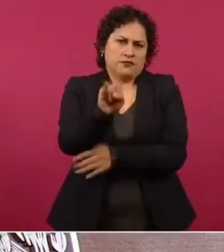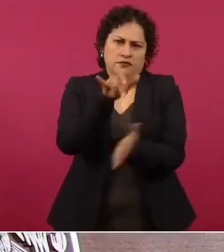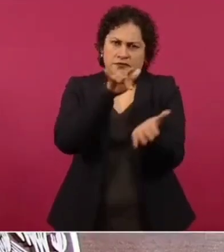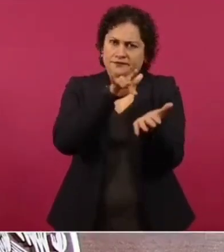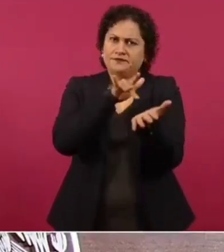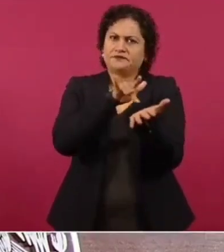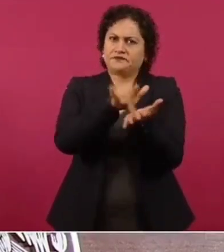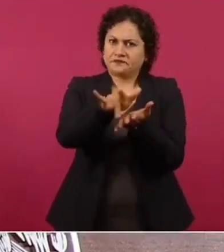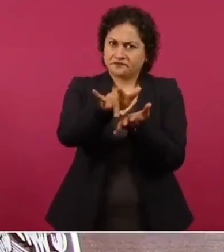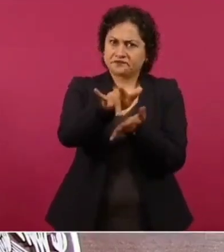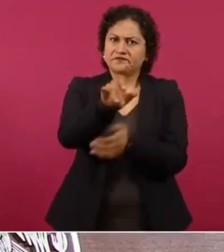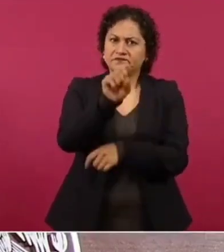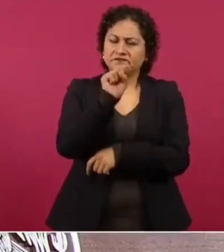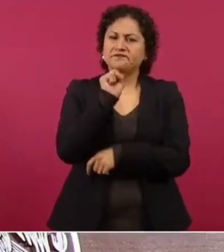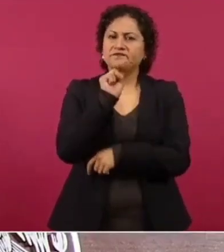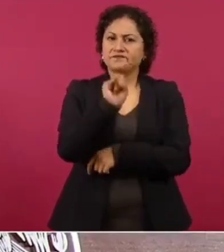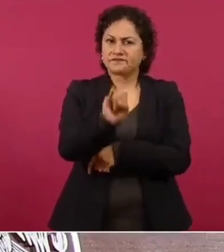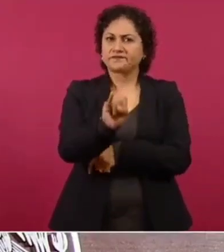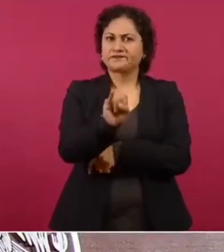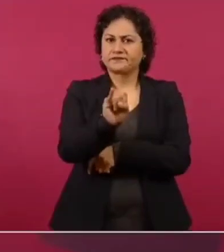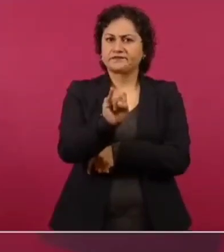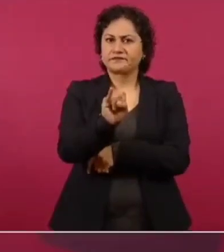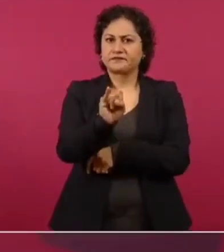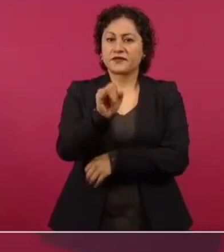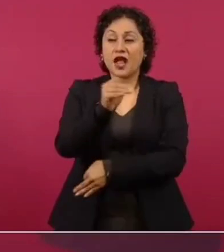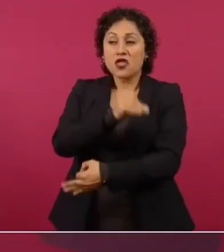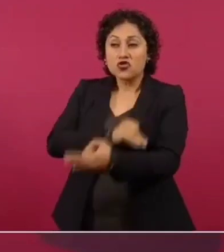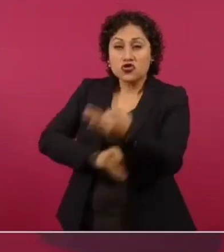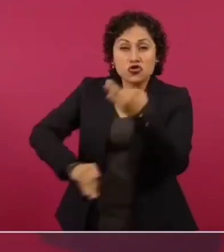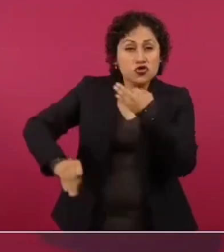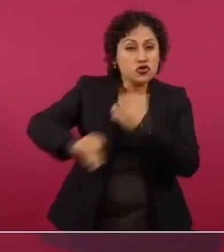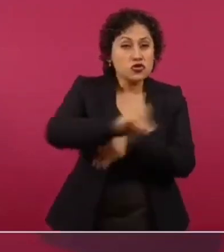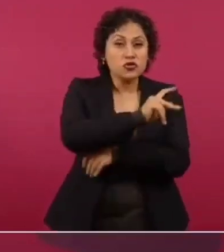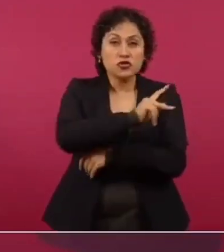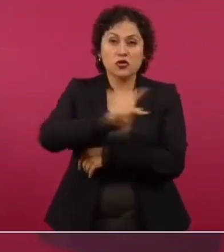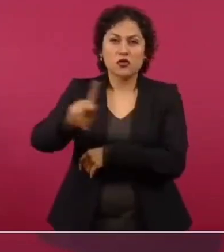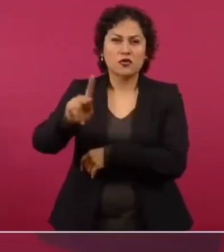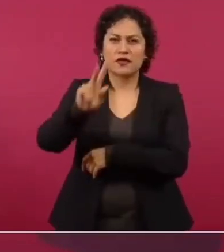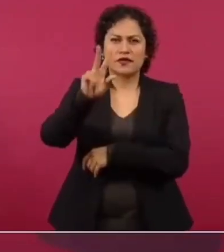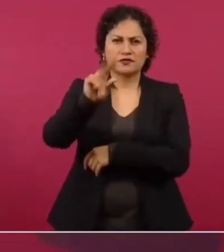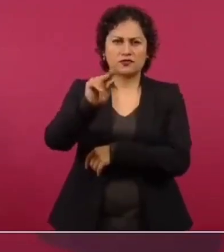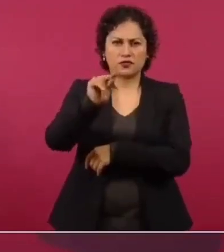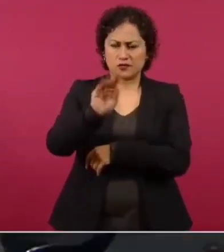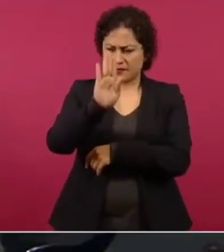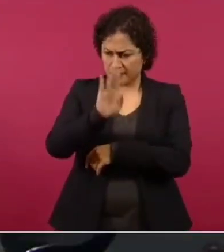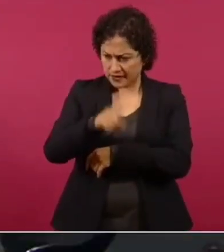no a todas, parece que a seis,